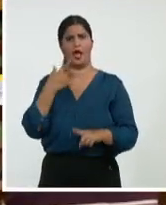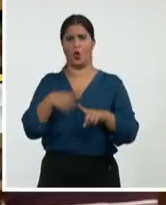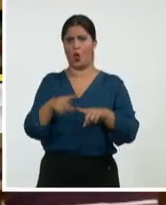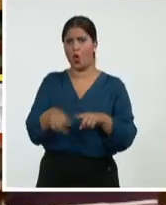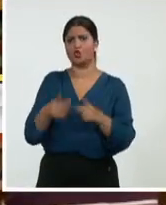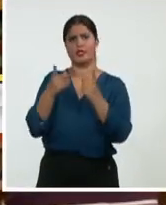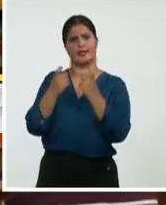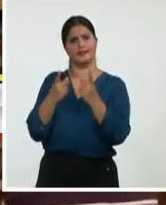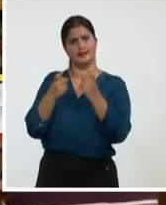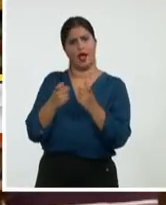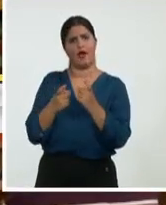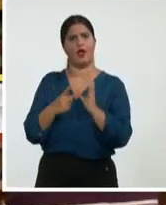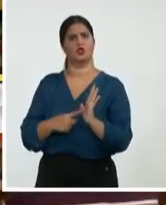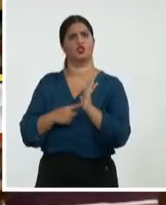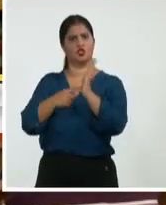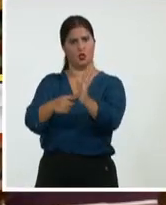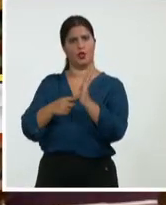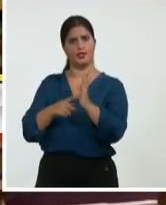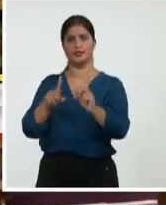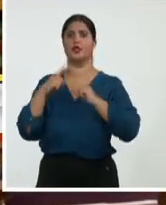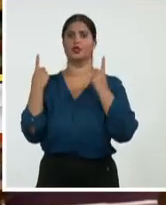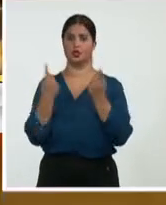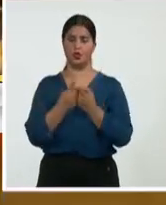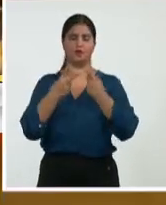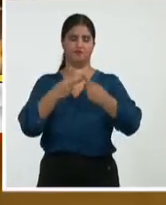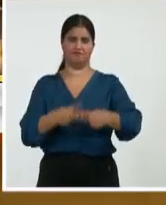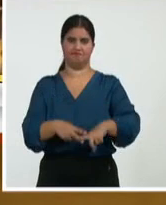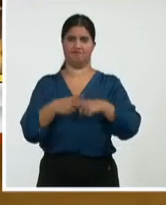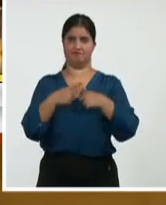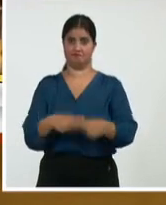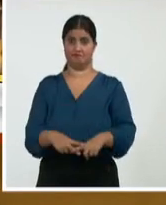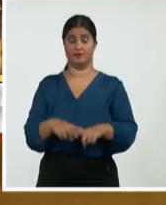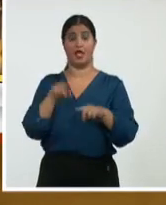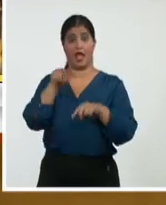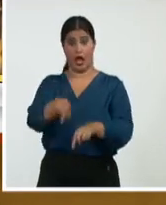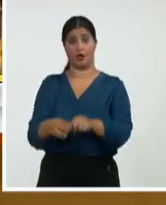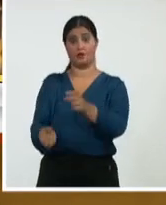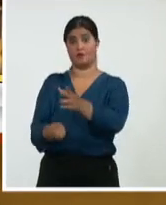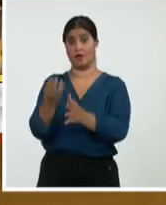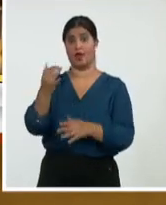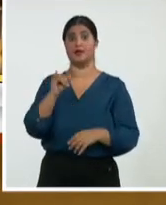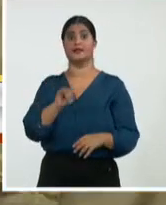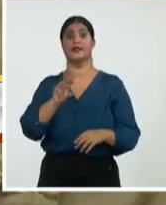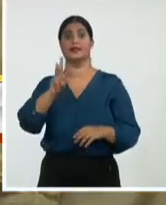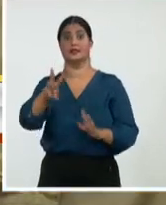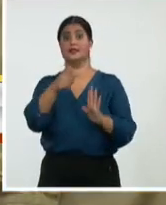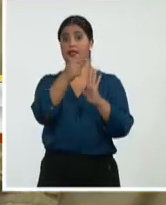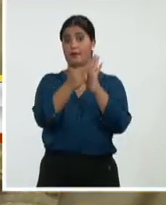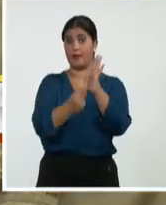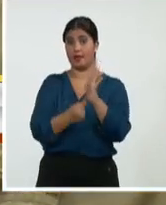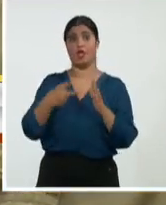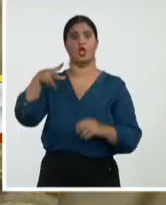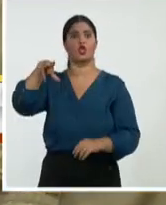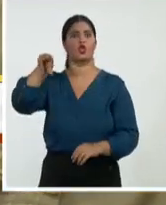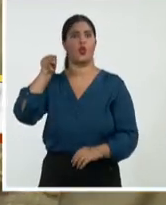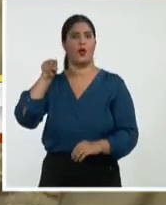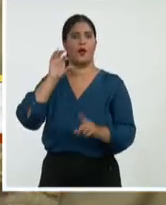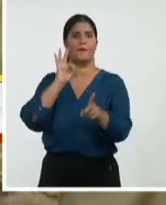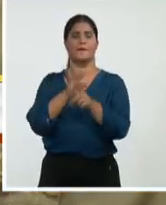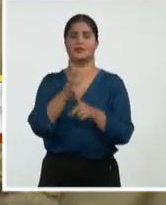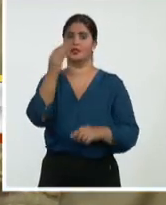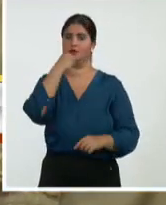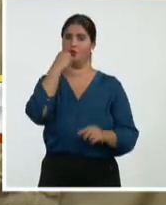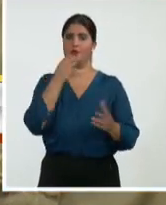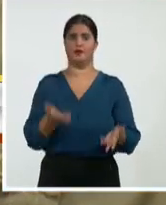La marcha en granma de la implementación de las 63 medidas para impulsar la producción de alimentos en el país y particularmente las